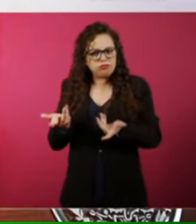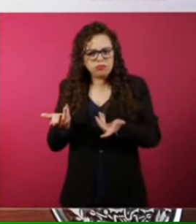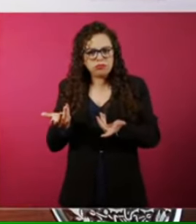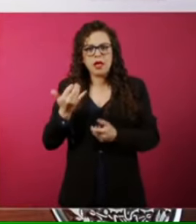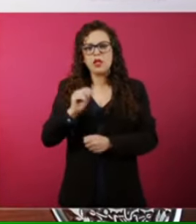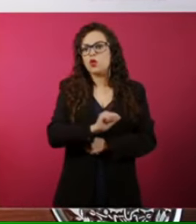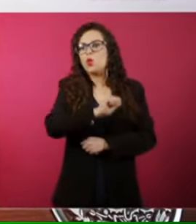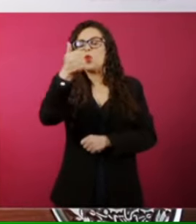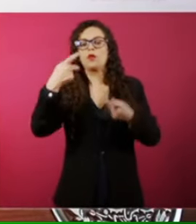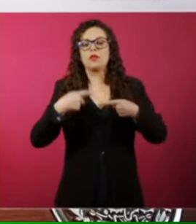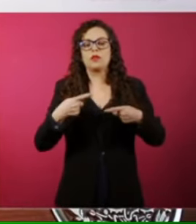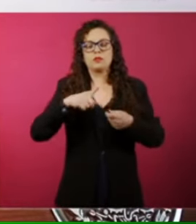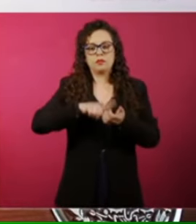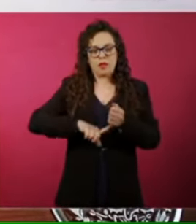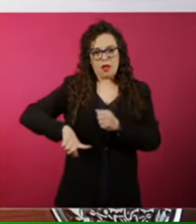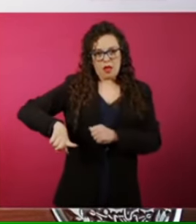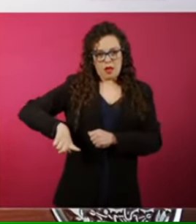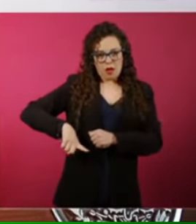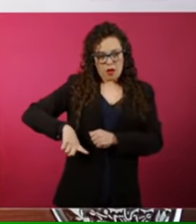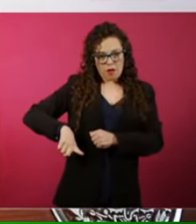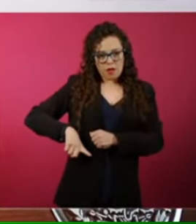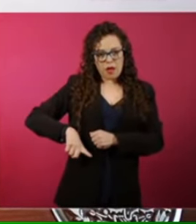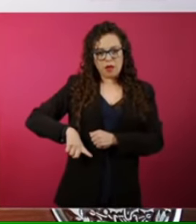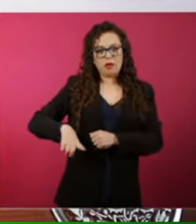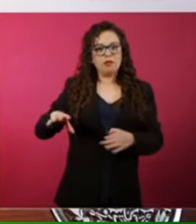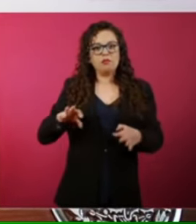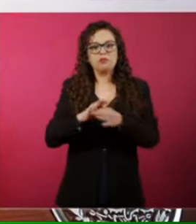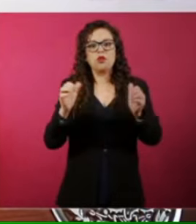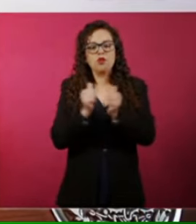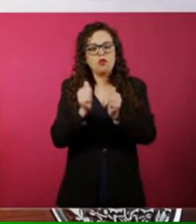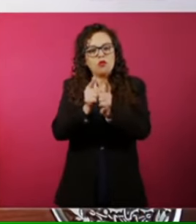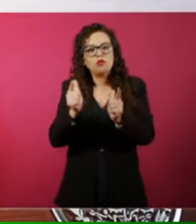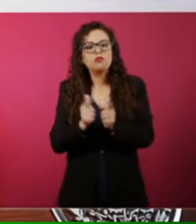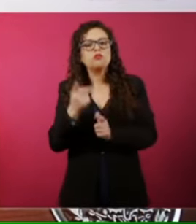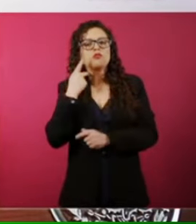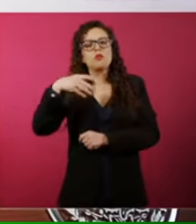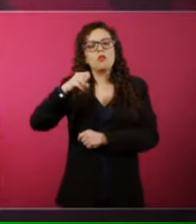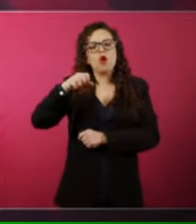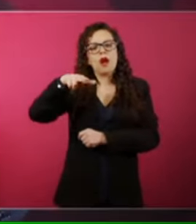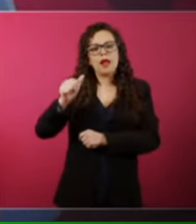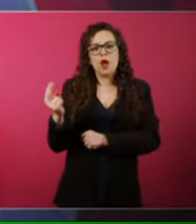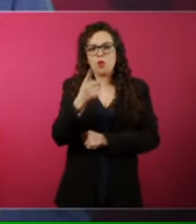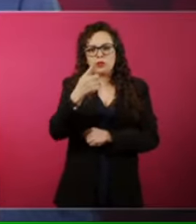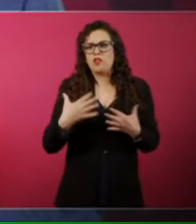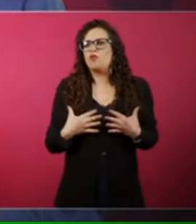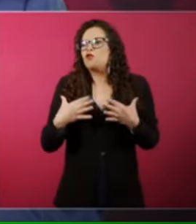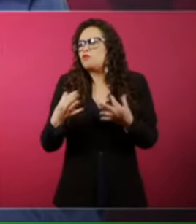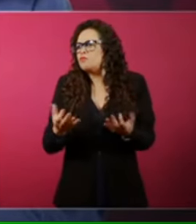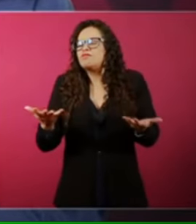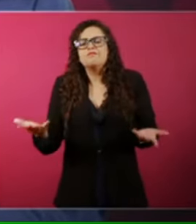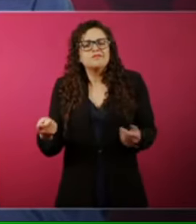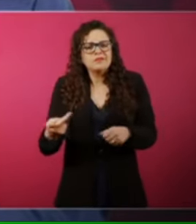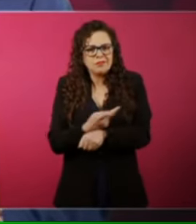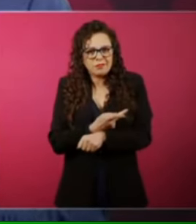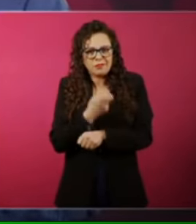formar parte de la dirigencia del partido que usted fundó, que es Morena, Presidente. Gracias. Bueno, en el caso del